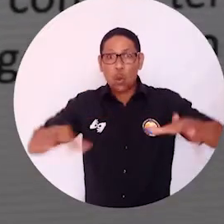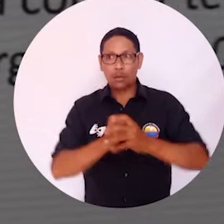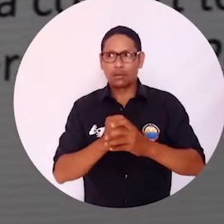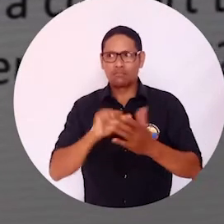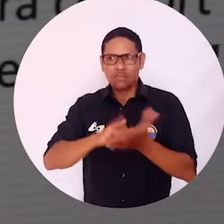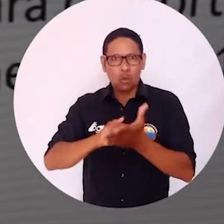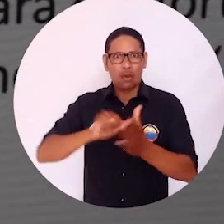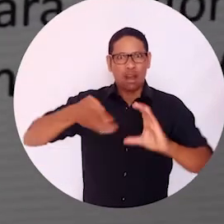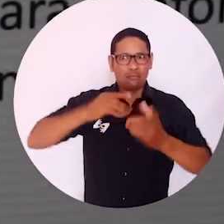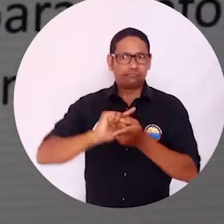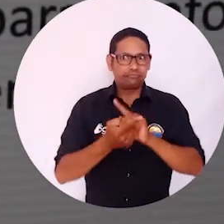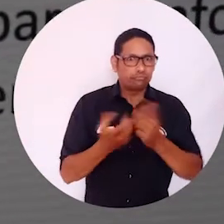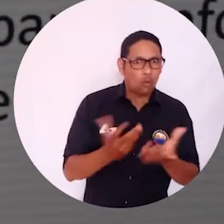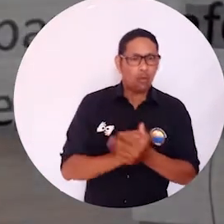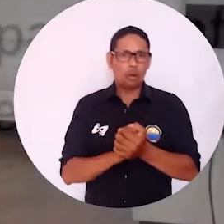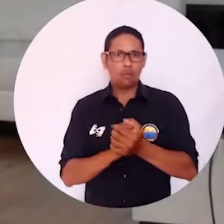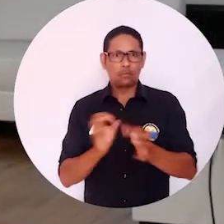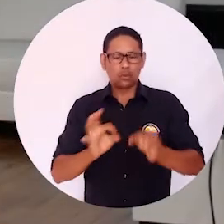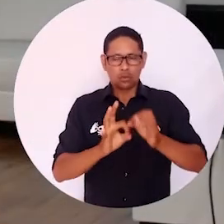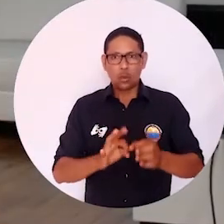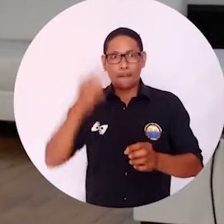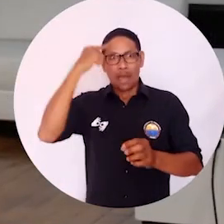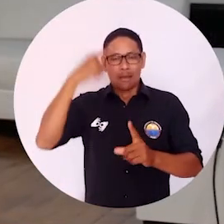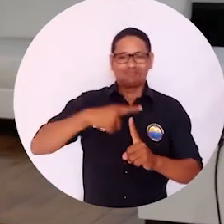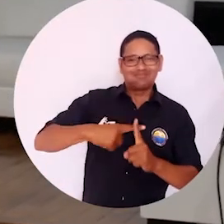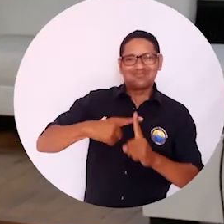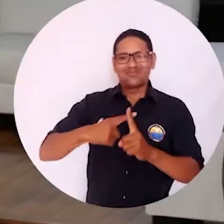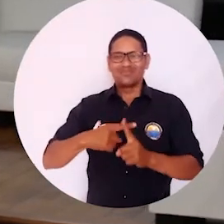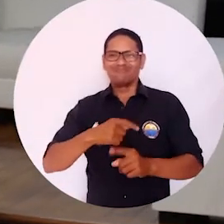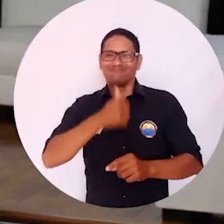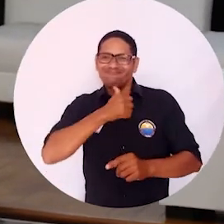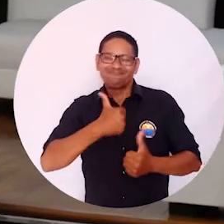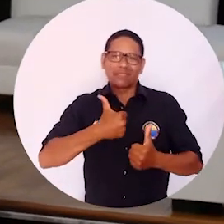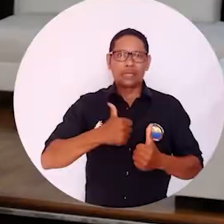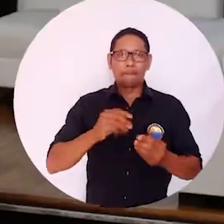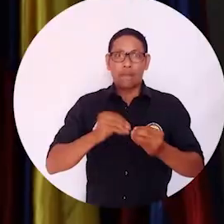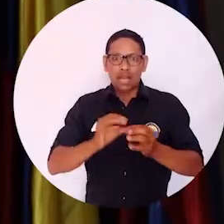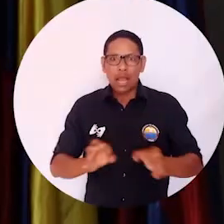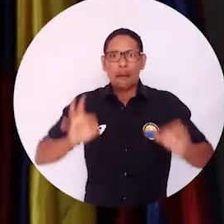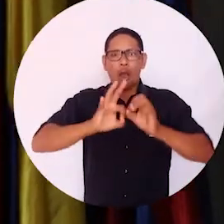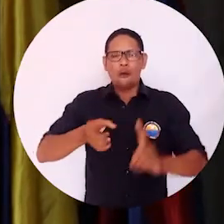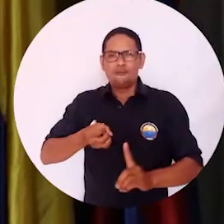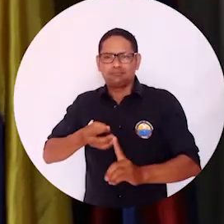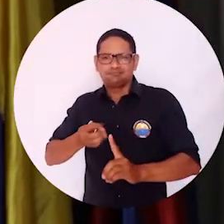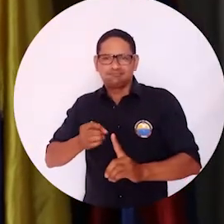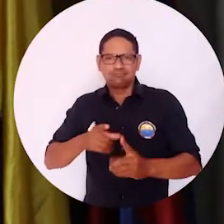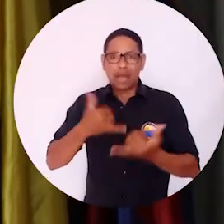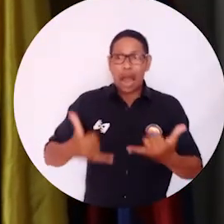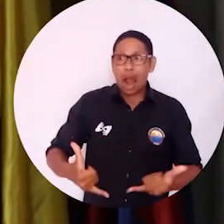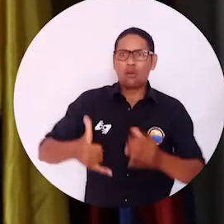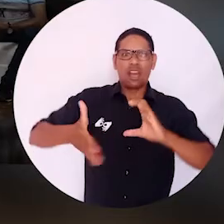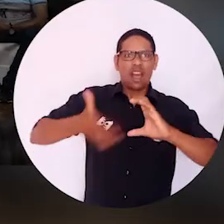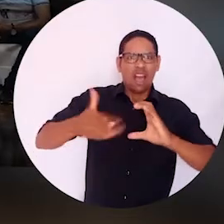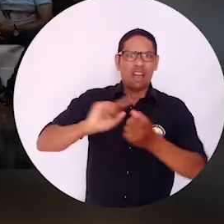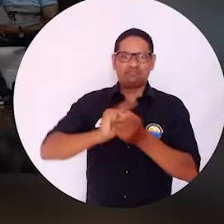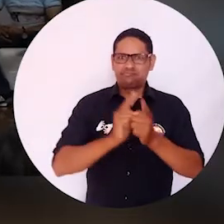cambio climático, una conferencia con la temática de pensamiento resiliente, un foro regional sobre la importancia de políticas públicas en estos fenómenos